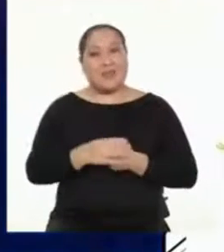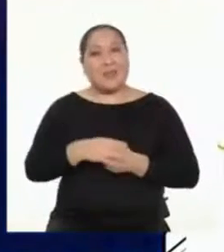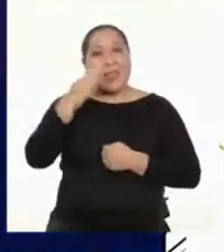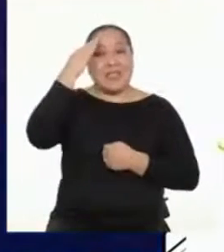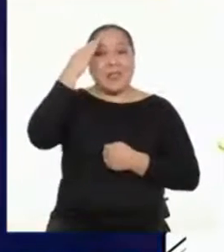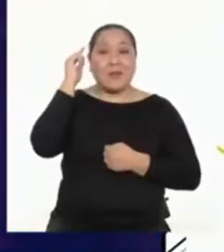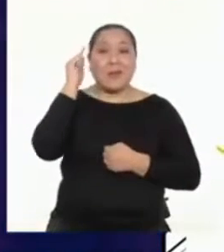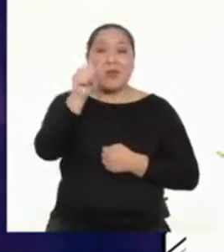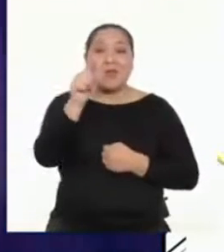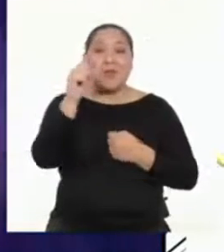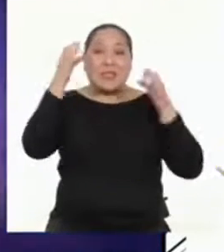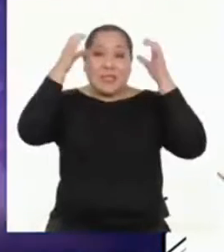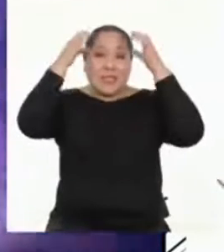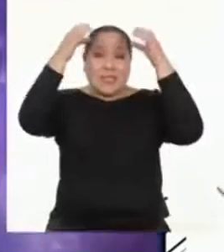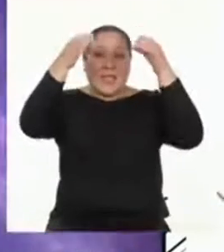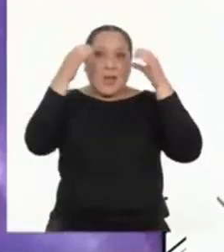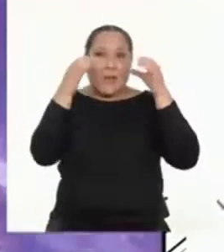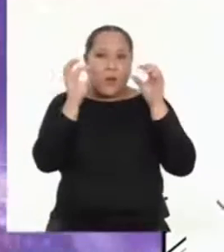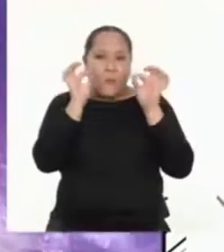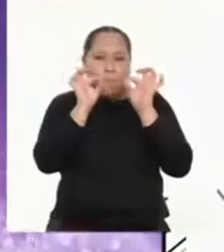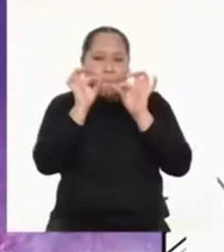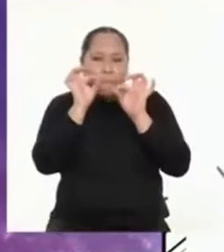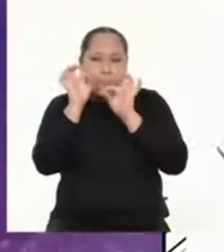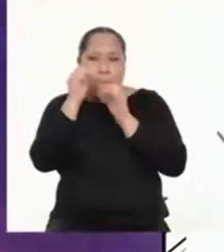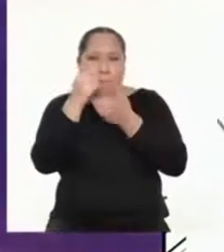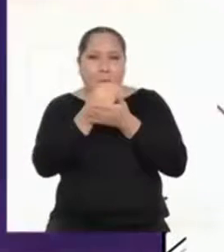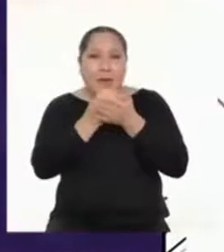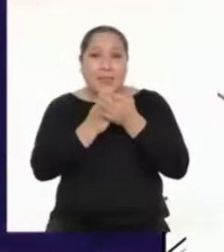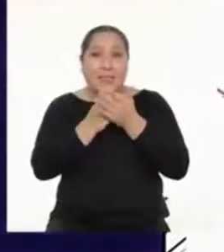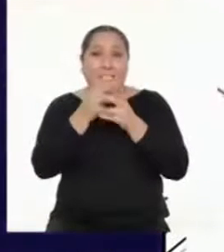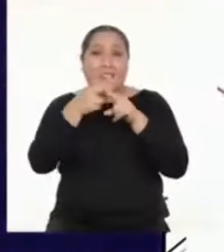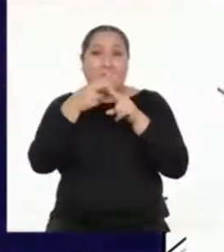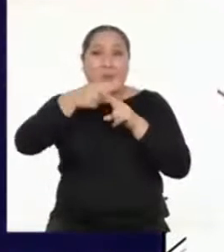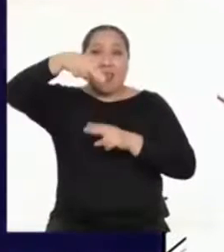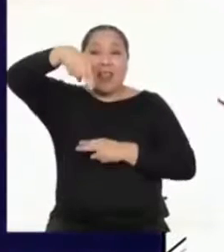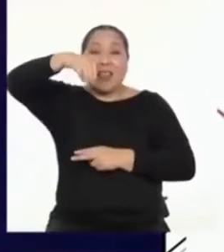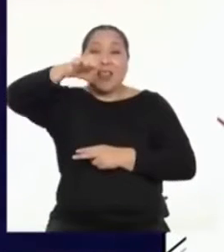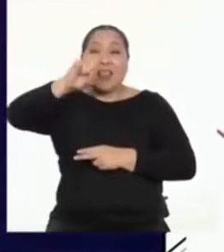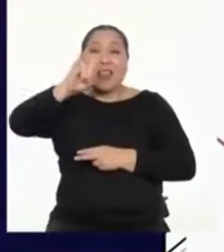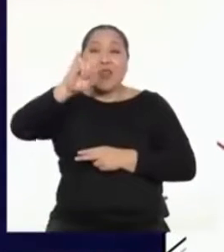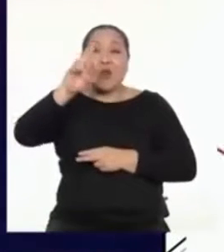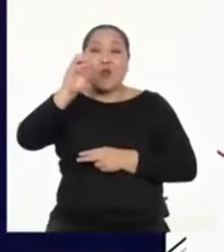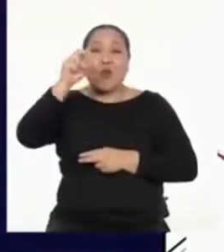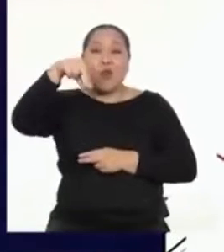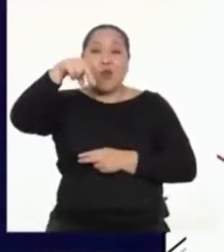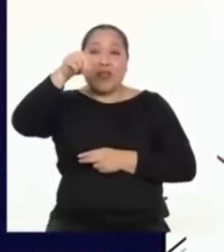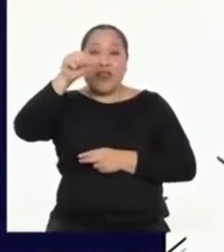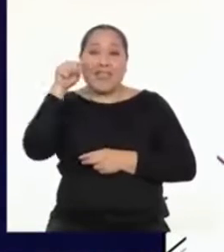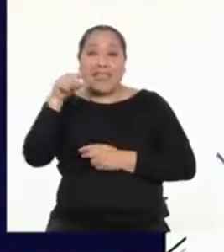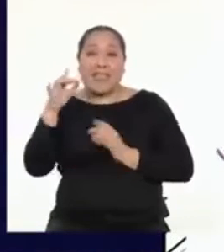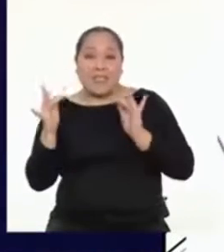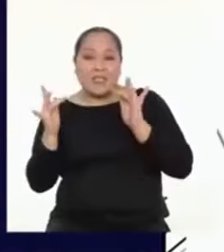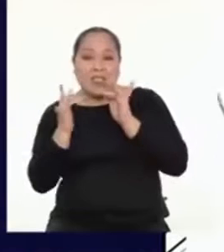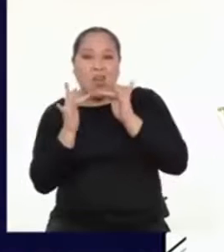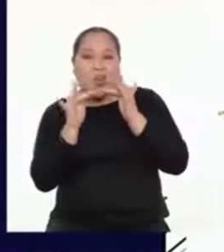Sabemos que tu cerebro está hecho de diminutas partes llamadas neuronas. Cuando esas neuronas se conectan,